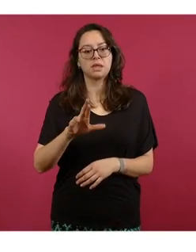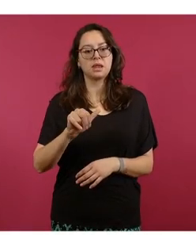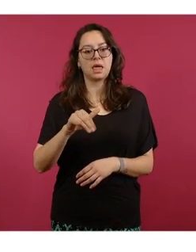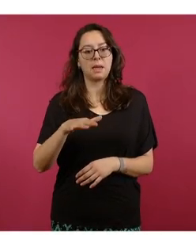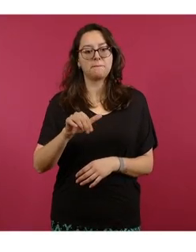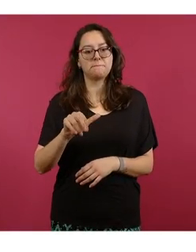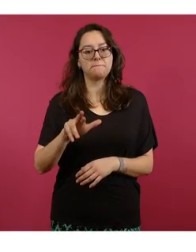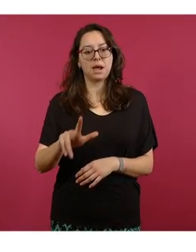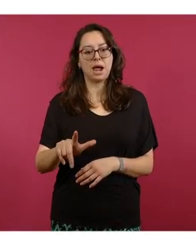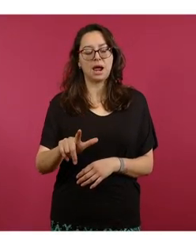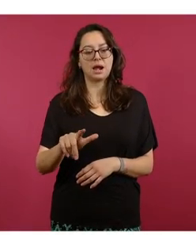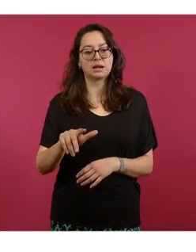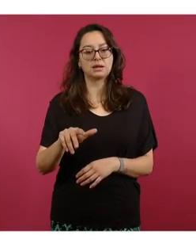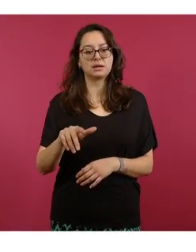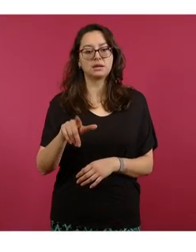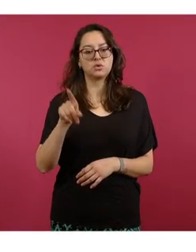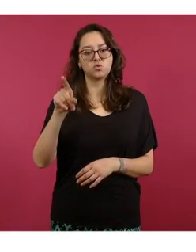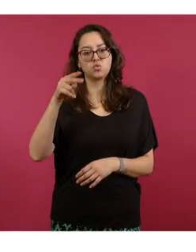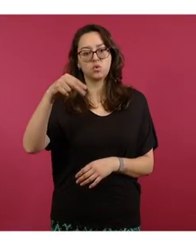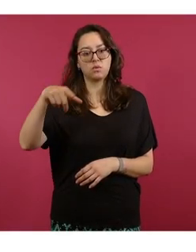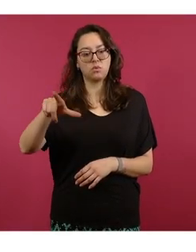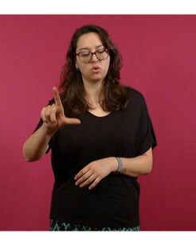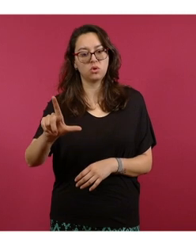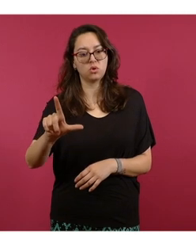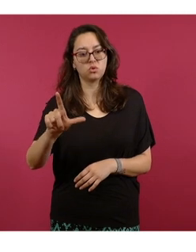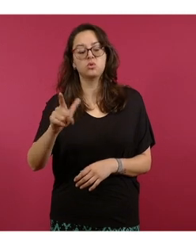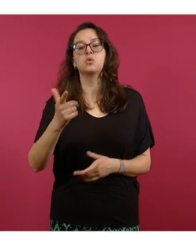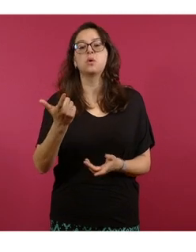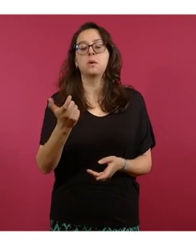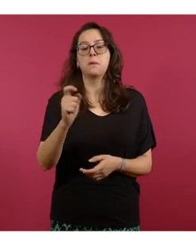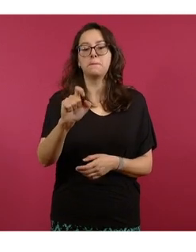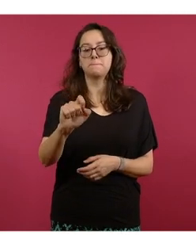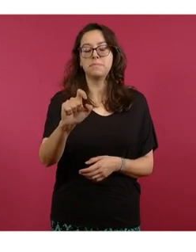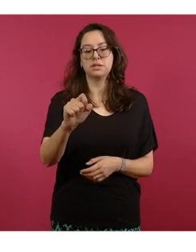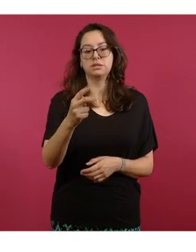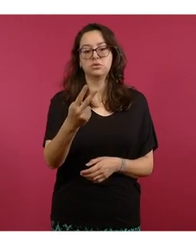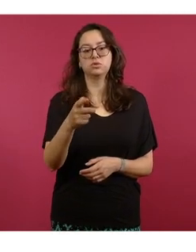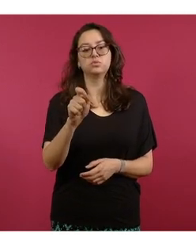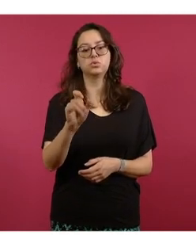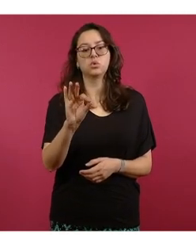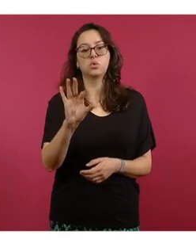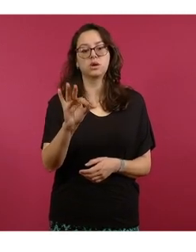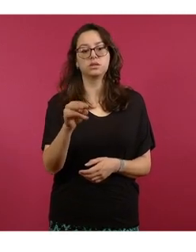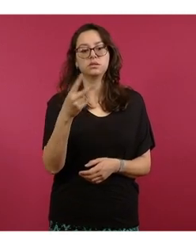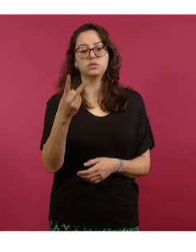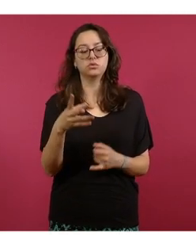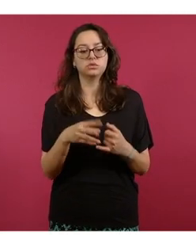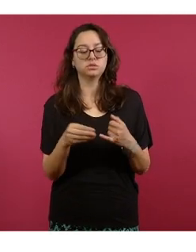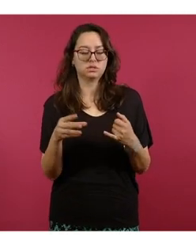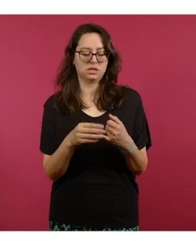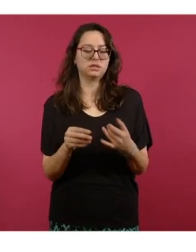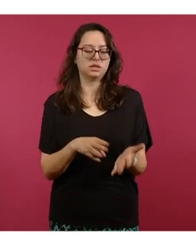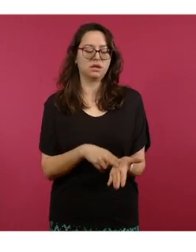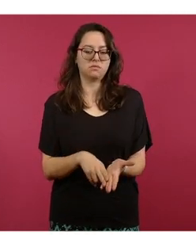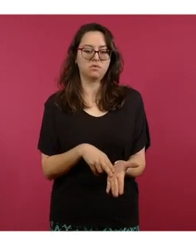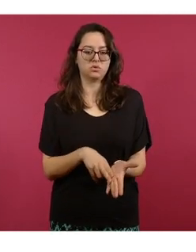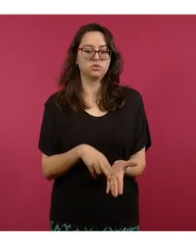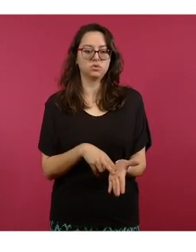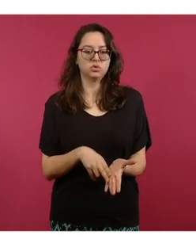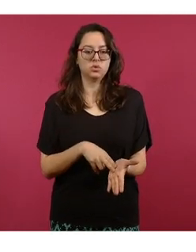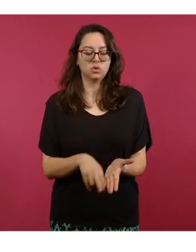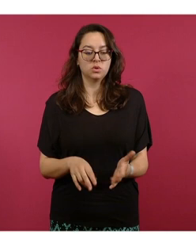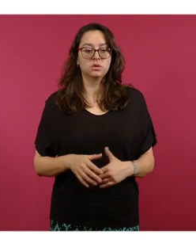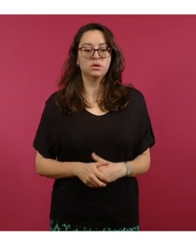quien allá en Cadereyta, Nuevo León, ofreció el litro de diésel a 22 pesos con 42 centavos.